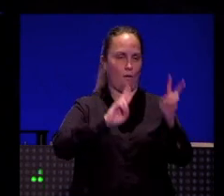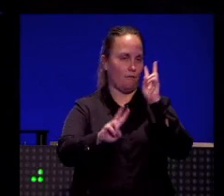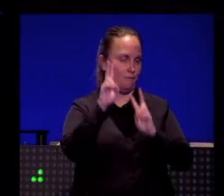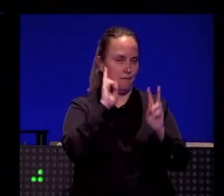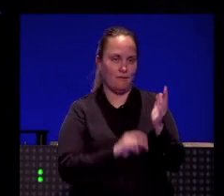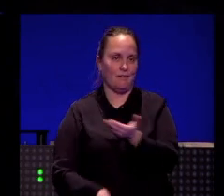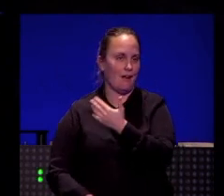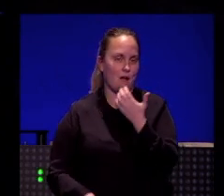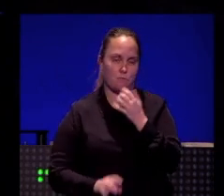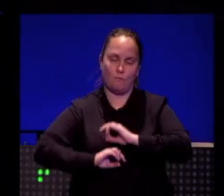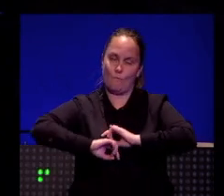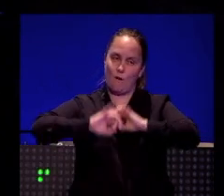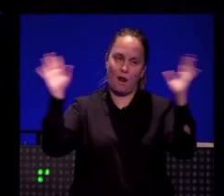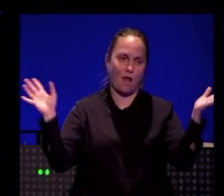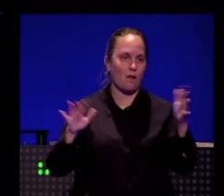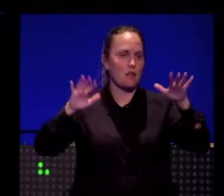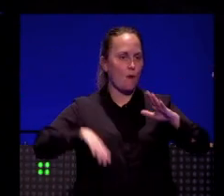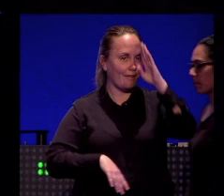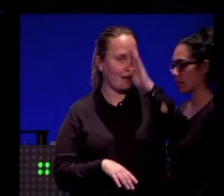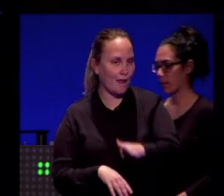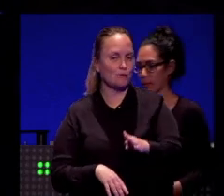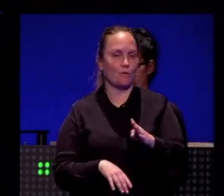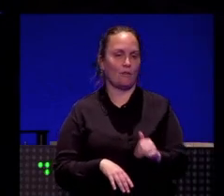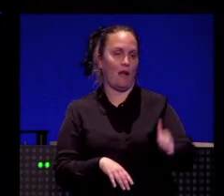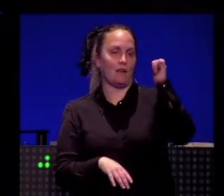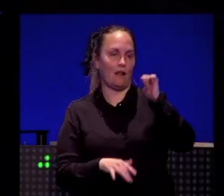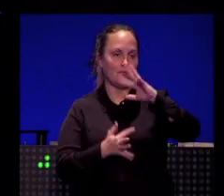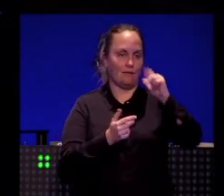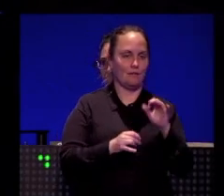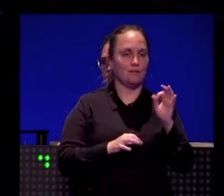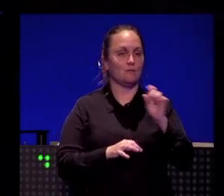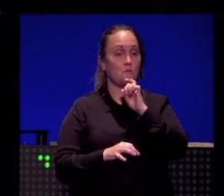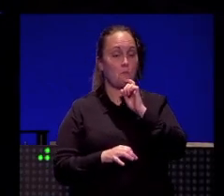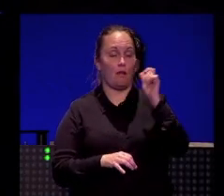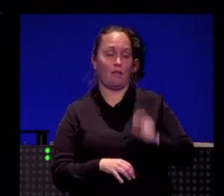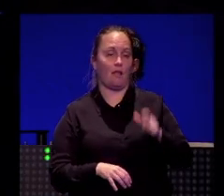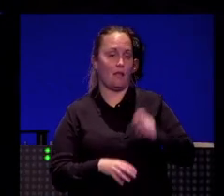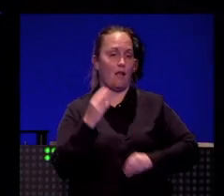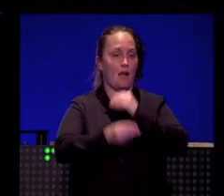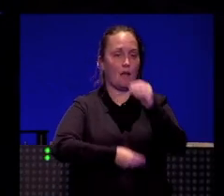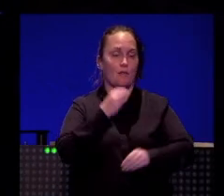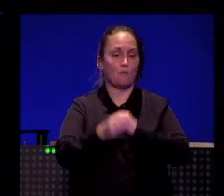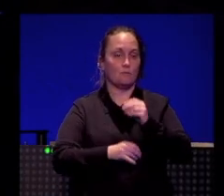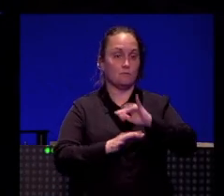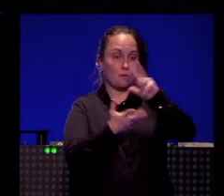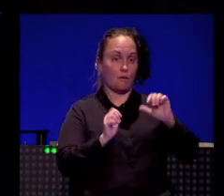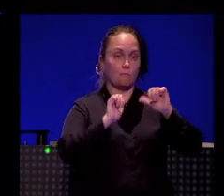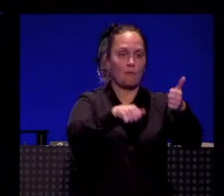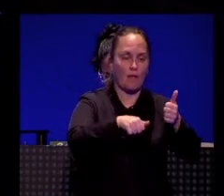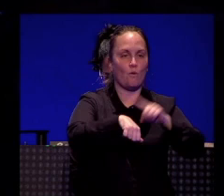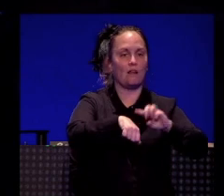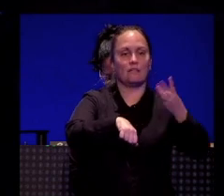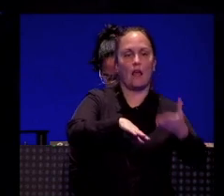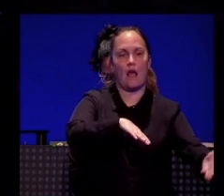tenéis el ejemplo claro, el de estamos en directo, de la trascienda del informativo, de lo que solemos hacer antes de que empiece a las 3